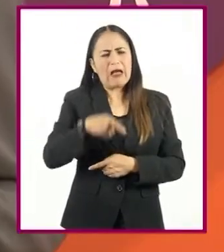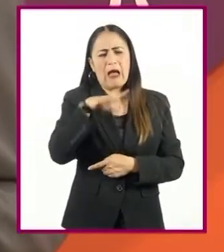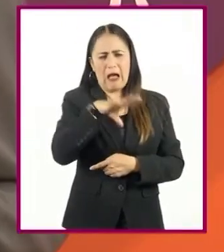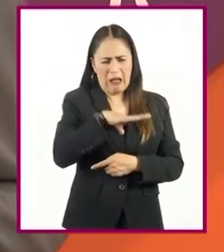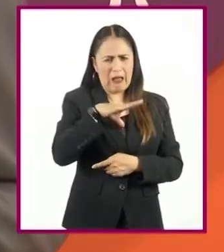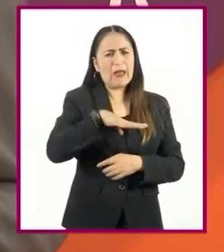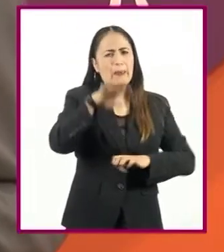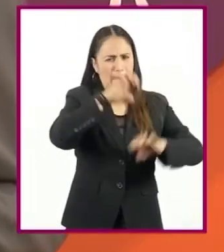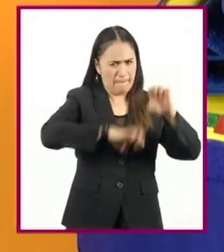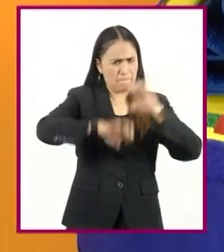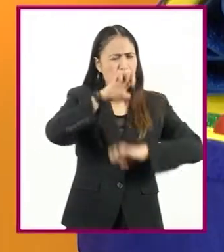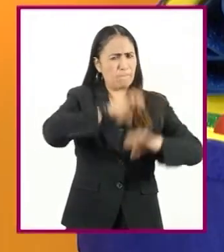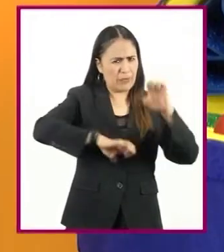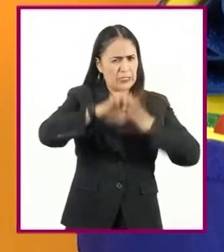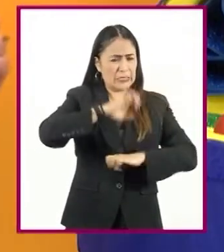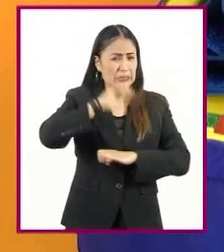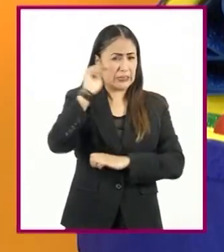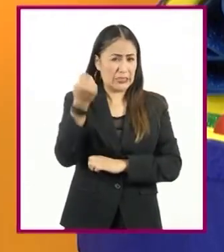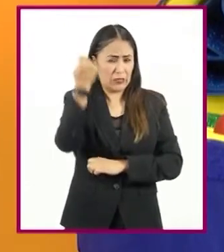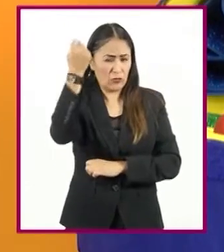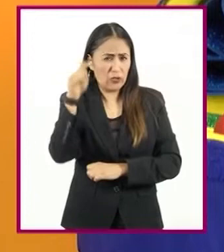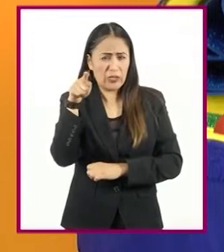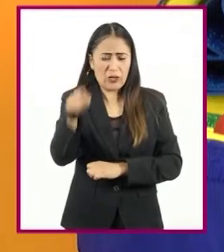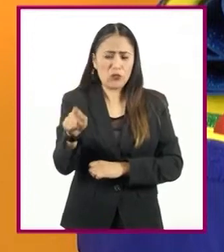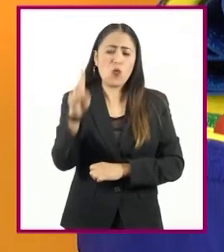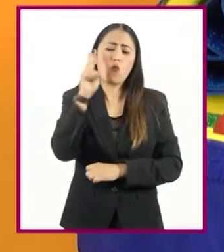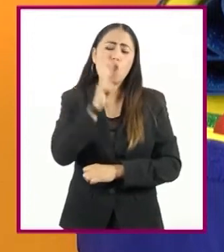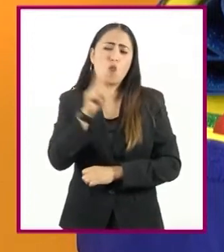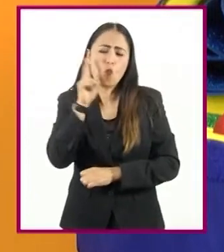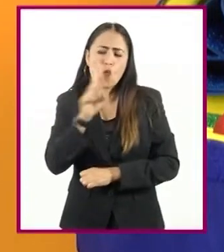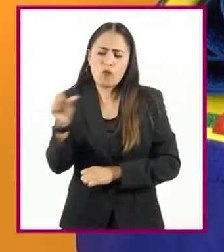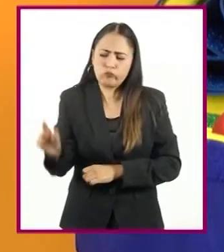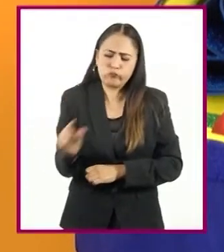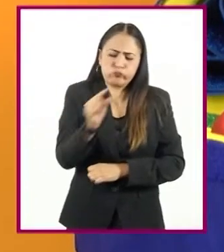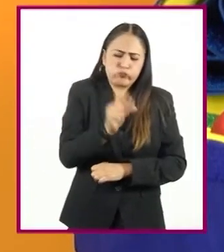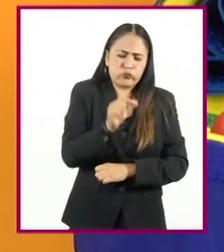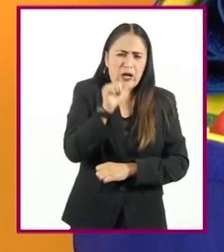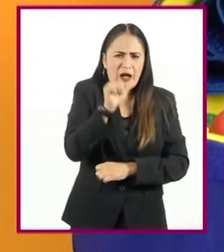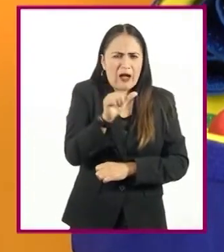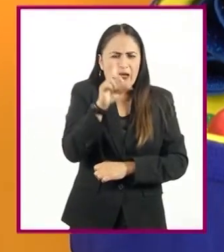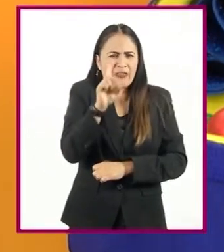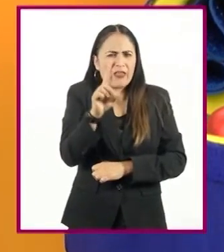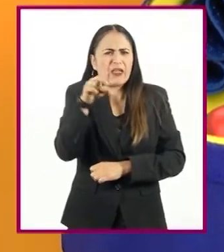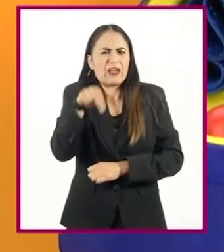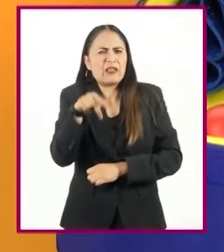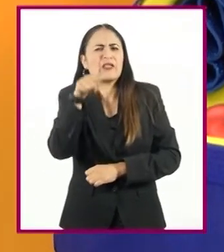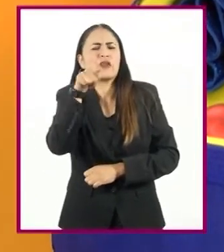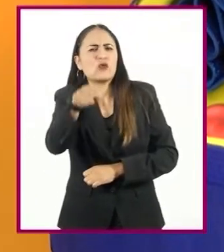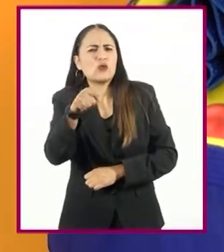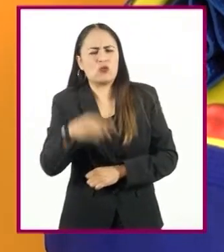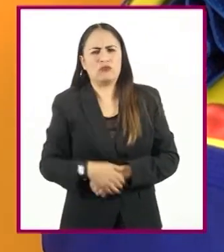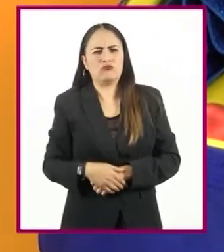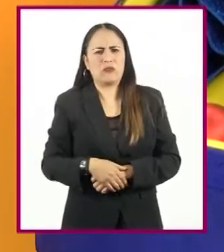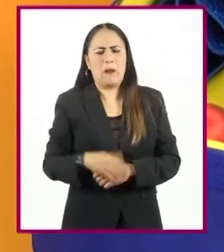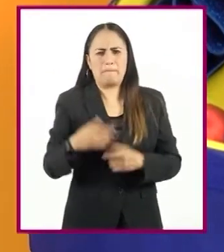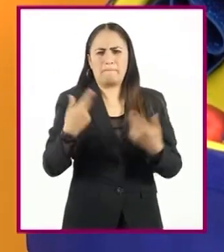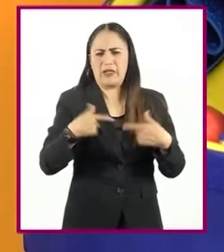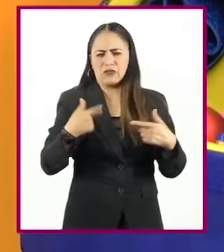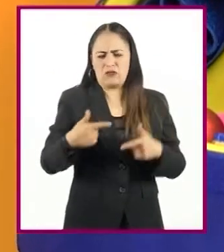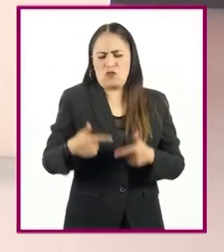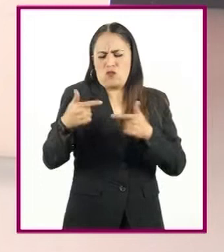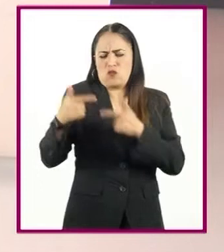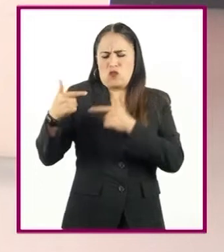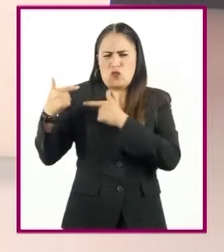necesaria que con una muestra de tu ADN pueden rastrear de qué parte del mundo provienen tus ancestros?